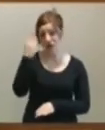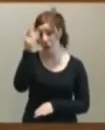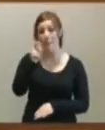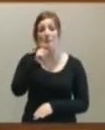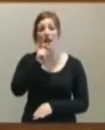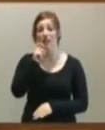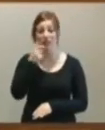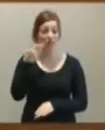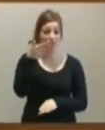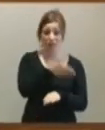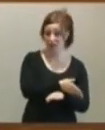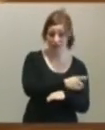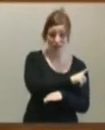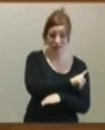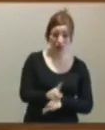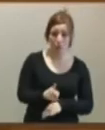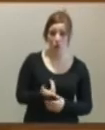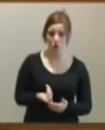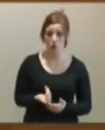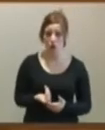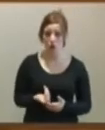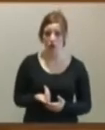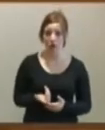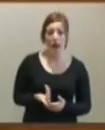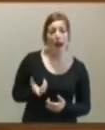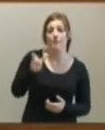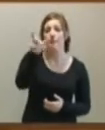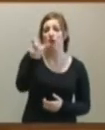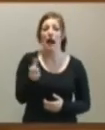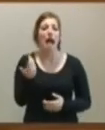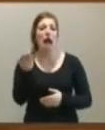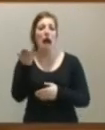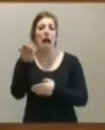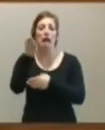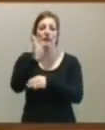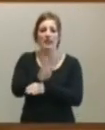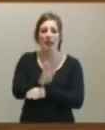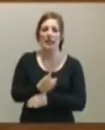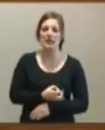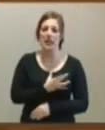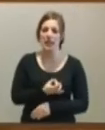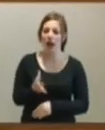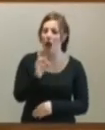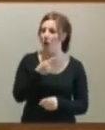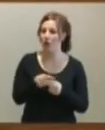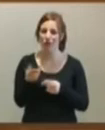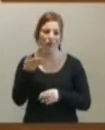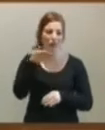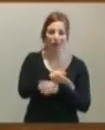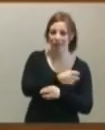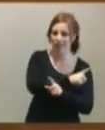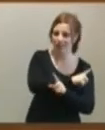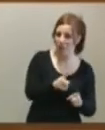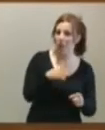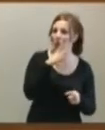No, un periodista tampoco. Seguramente que un representante sindical o un representante político tampoco. Tiene mecanismos suficientes,